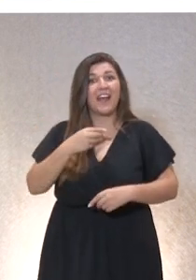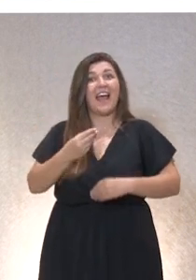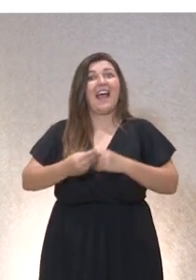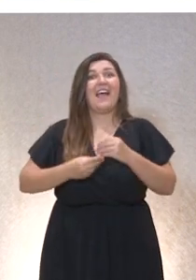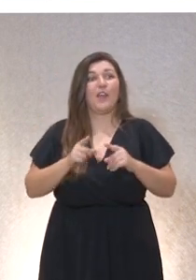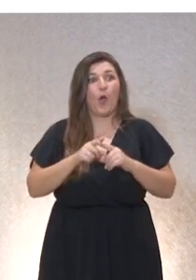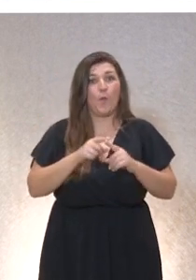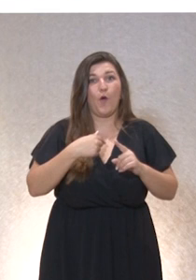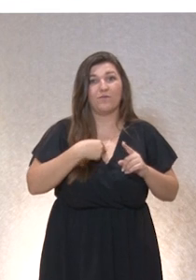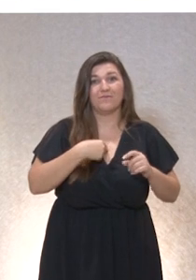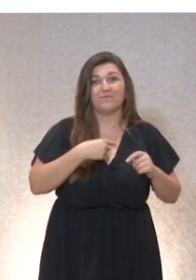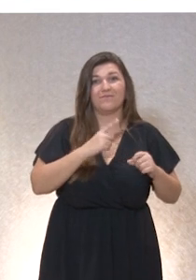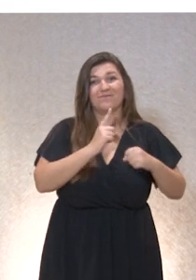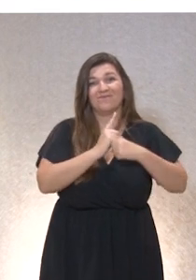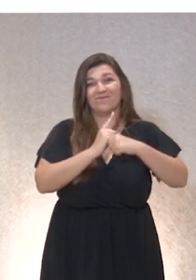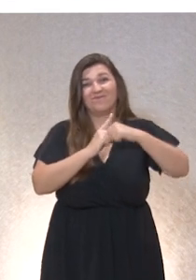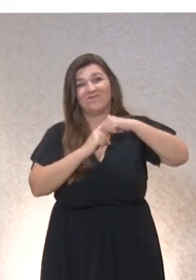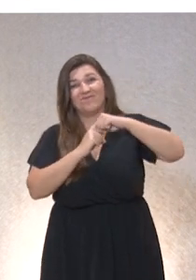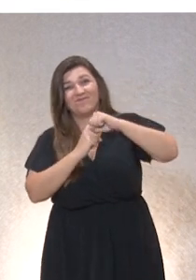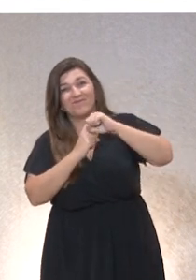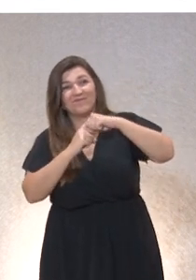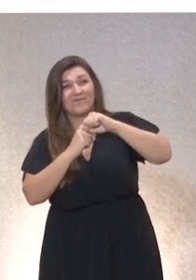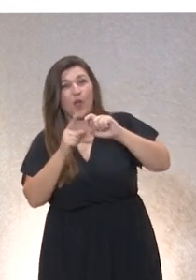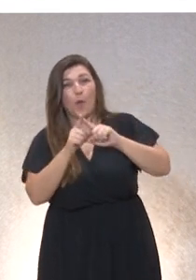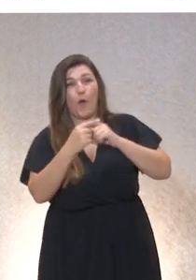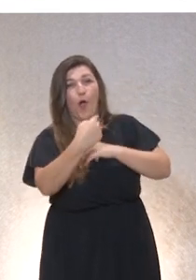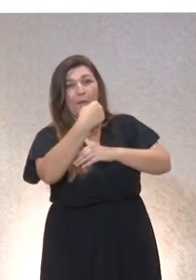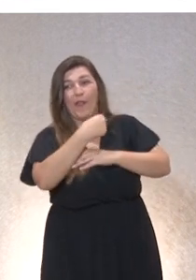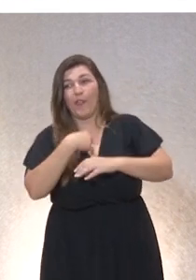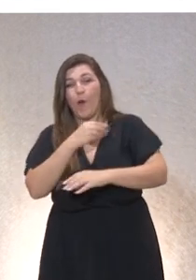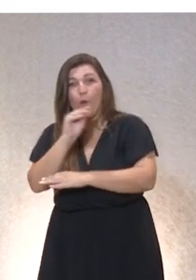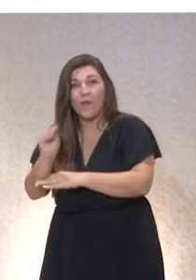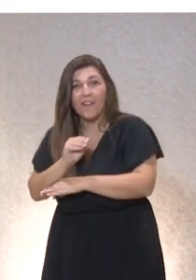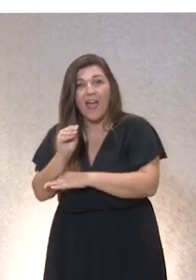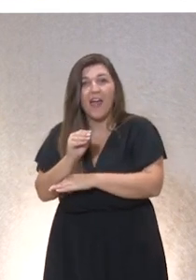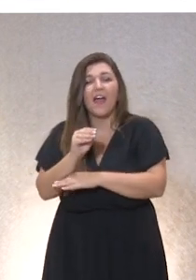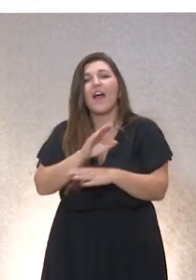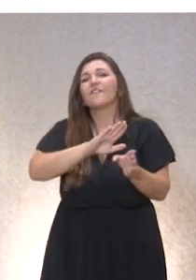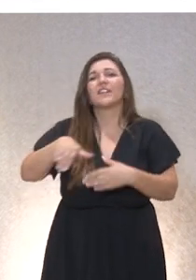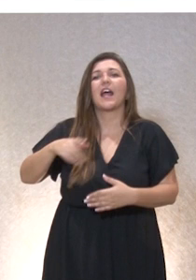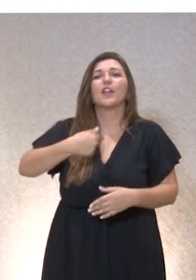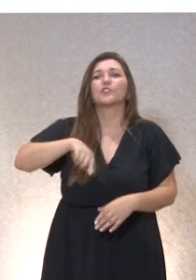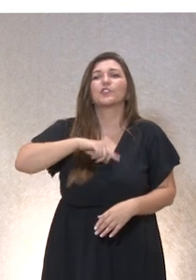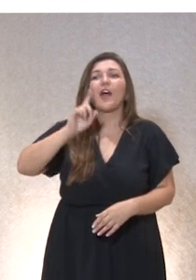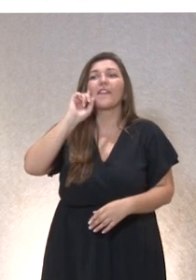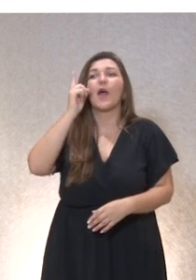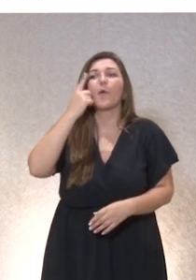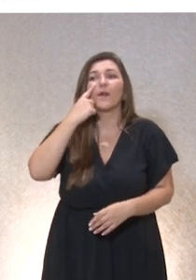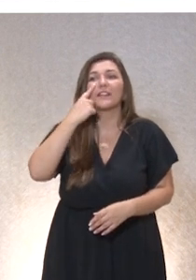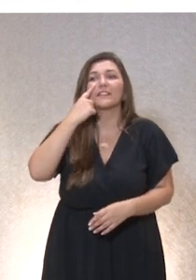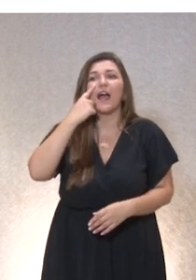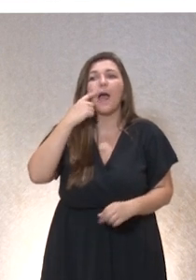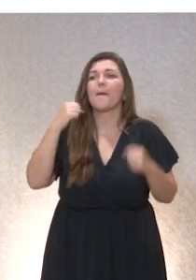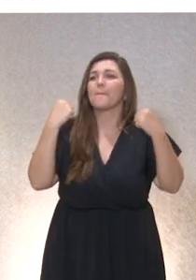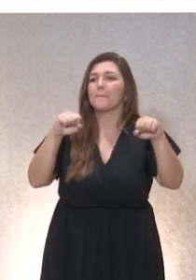forzosidad del cuidado y esa obligación de cuidar, descubrimos nuevas prácticas,